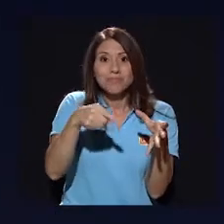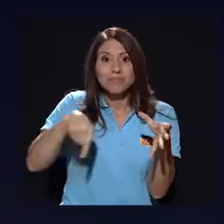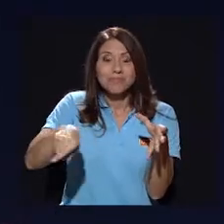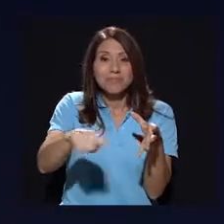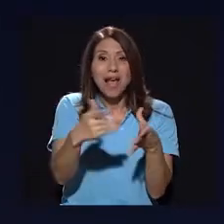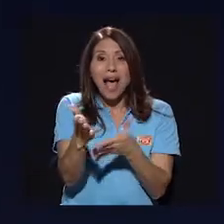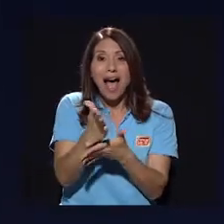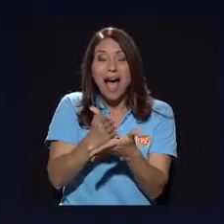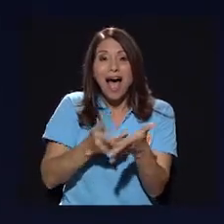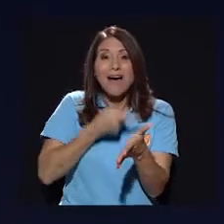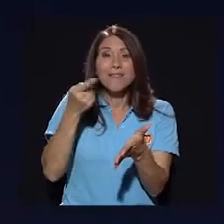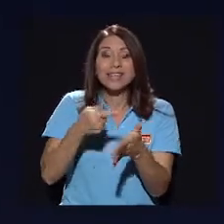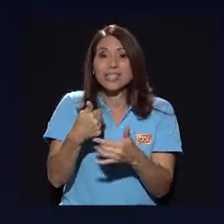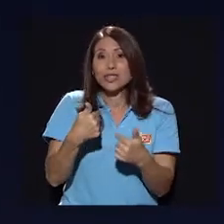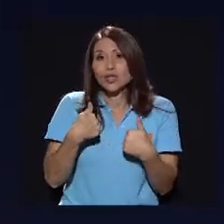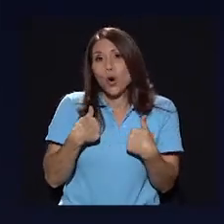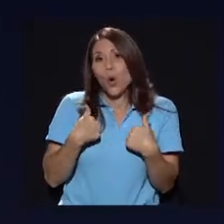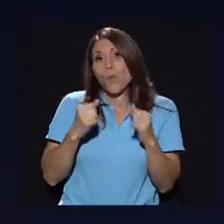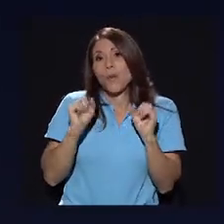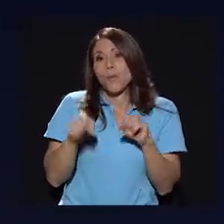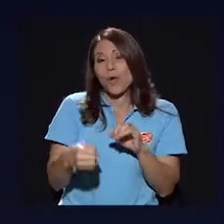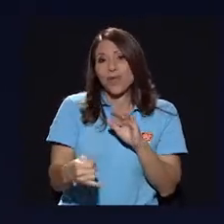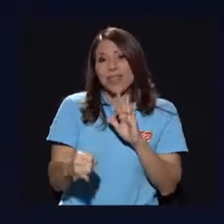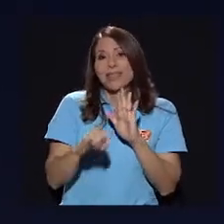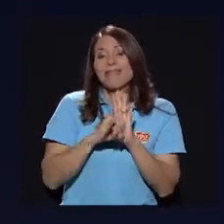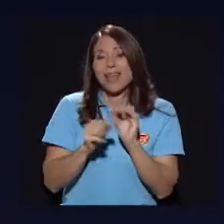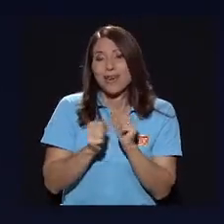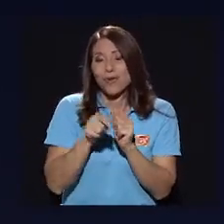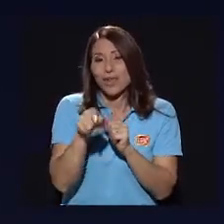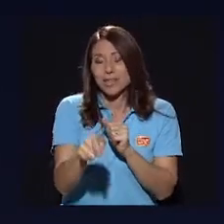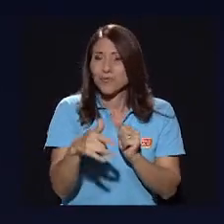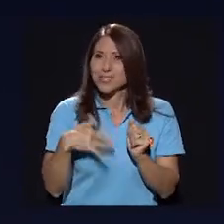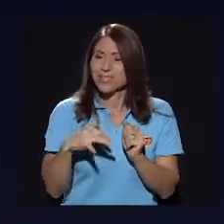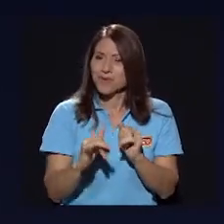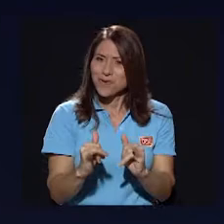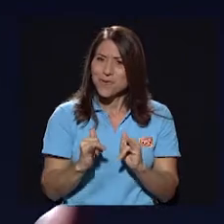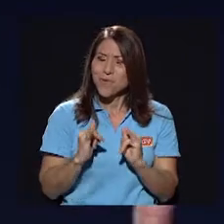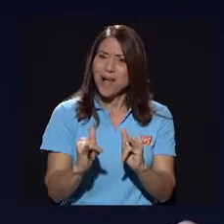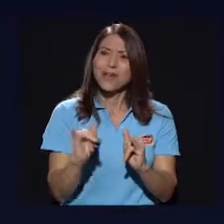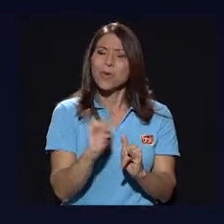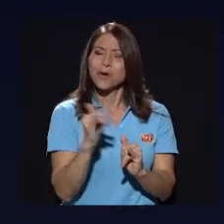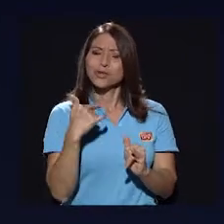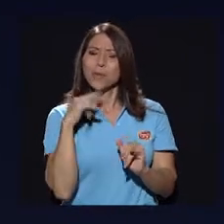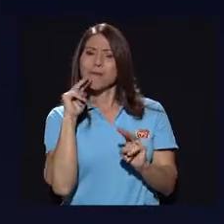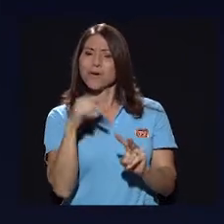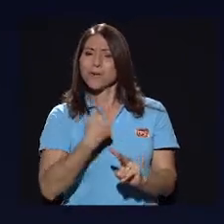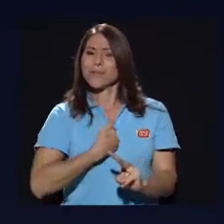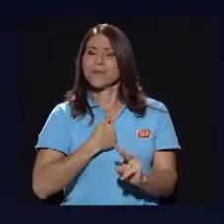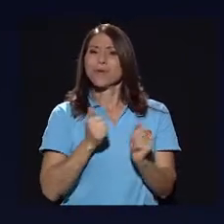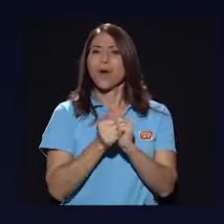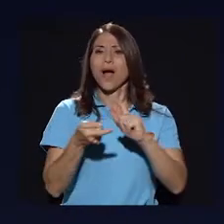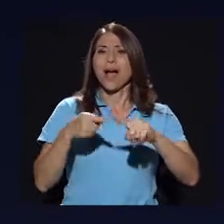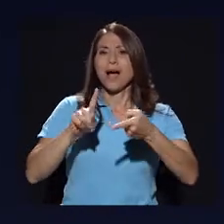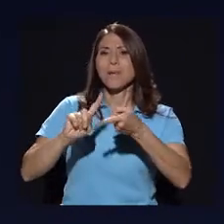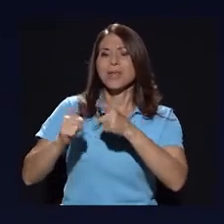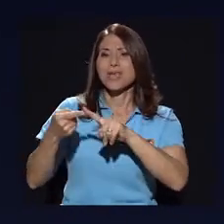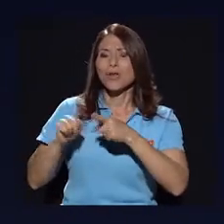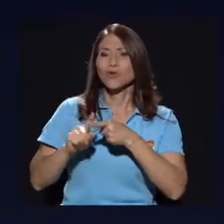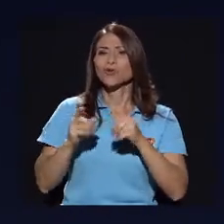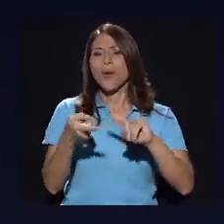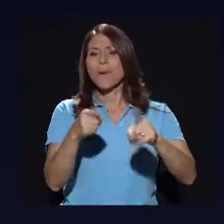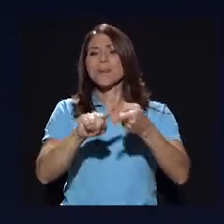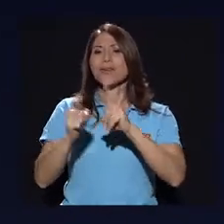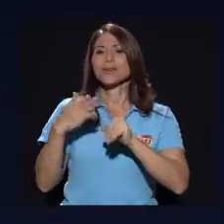hay escenas en donde yo prácticamente me puedo identificar con esas escenas, porque es estarme viendo con mis amigos o a los amigos de mi hermano,